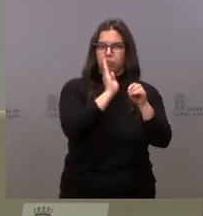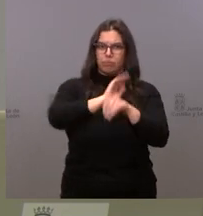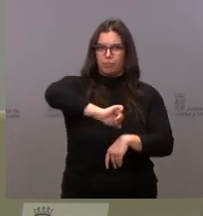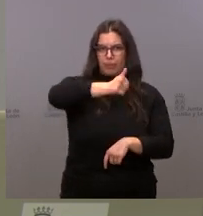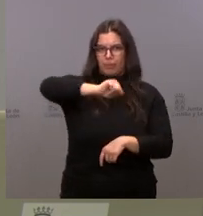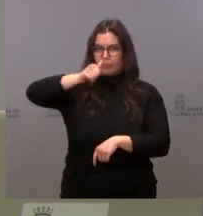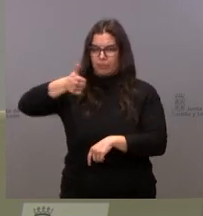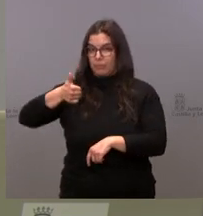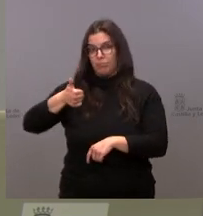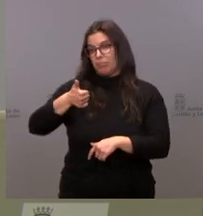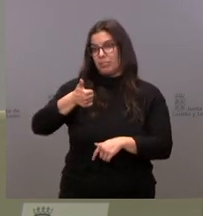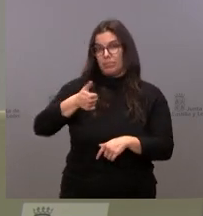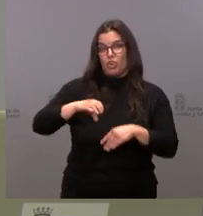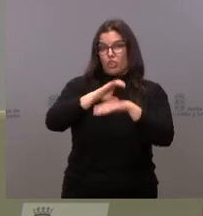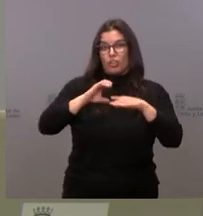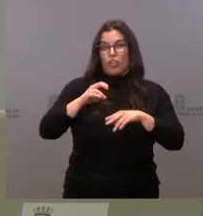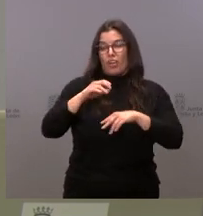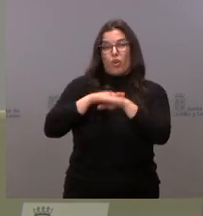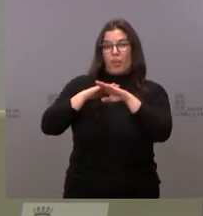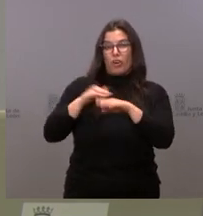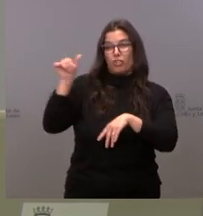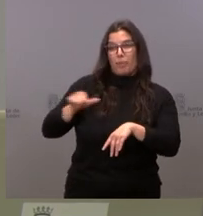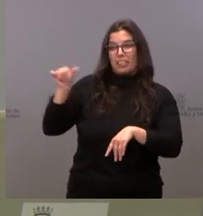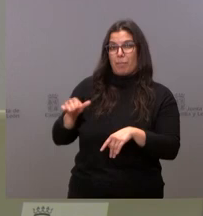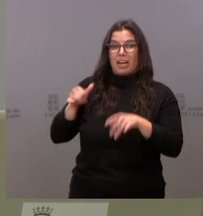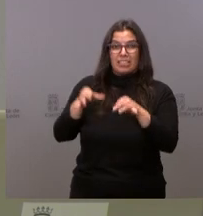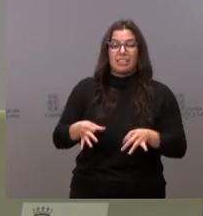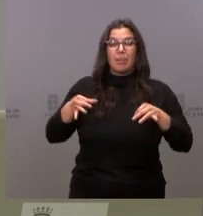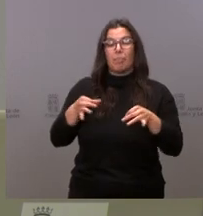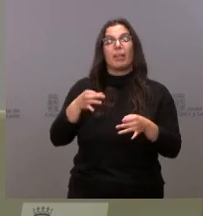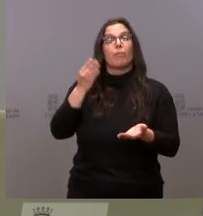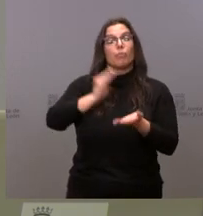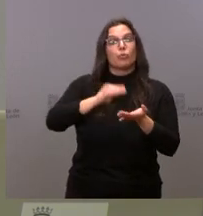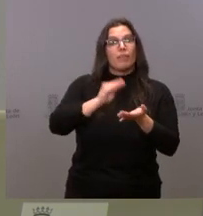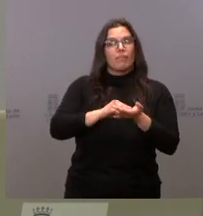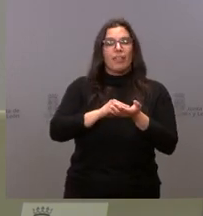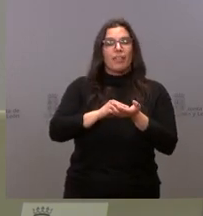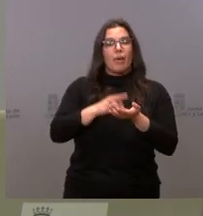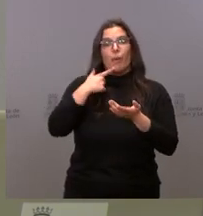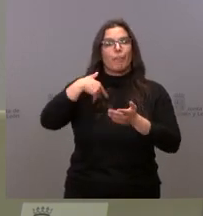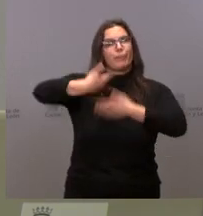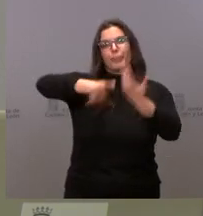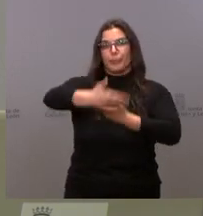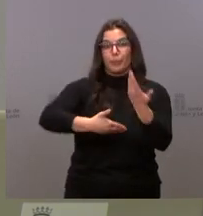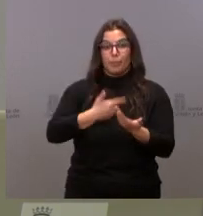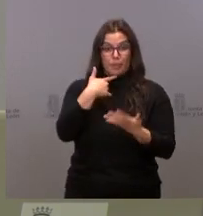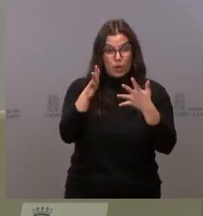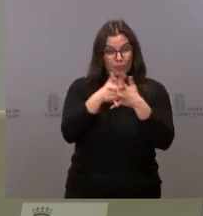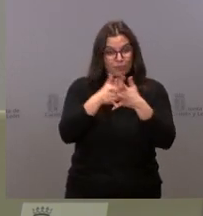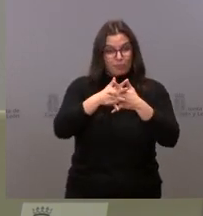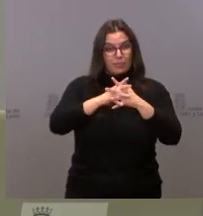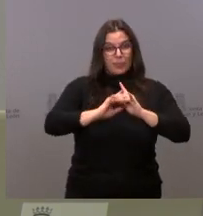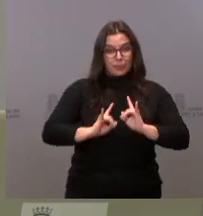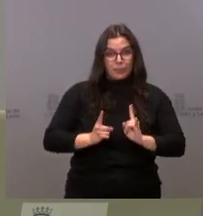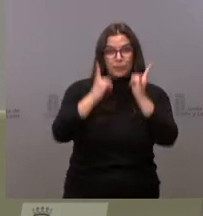prácticamente en casi todos los consejos de gobierno. Y a veces no ponemos suficientemente en valor la importancia de las infraestructuras y de las